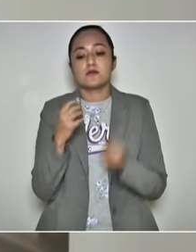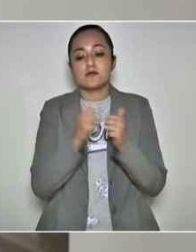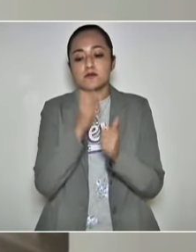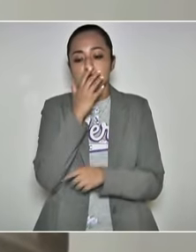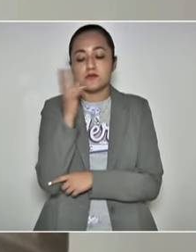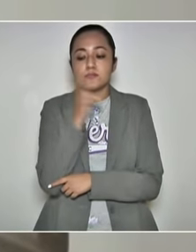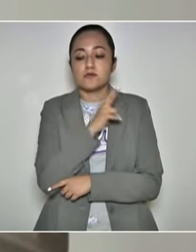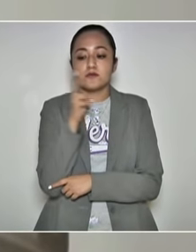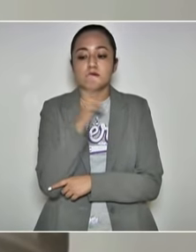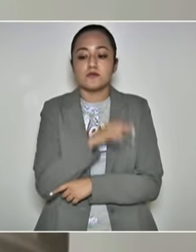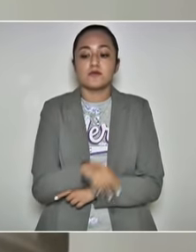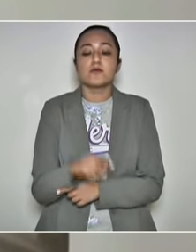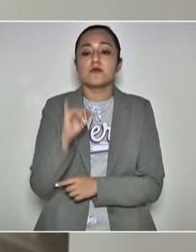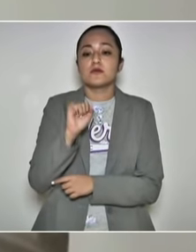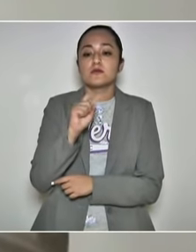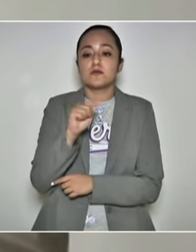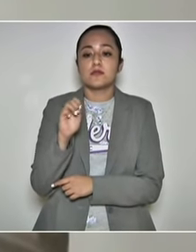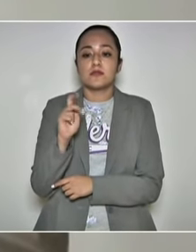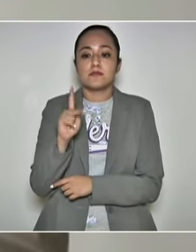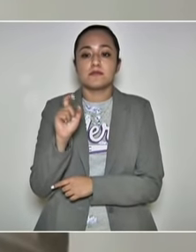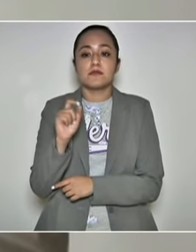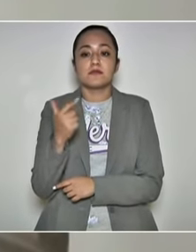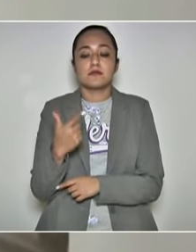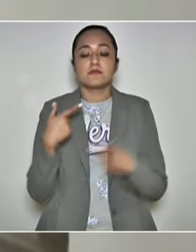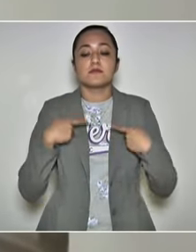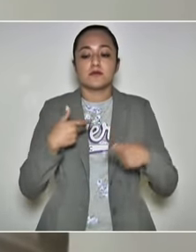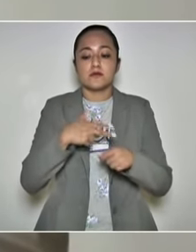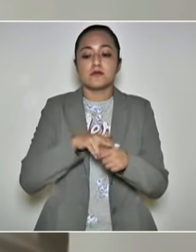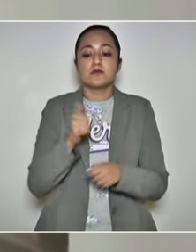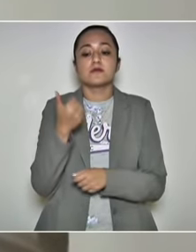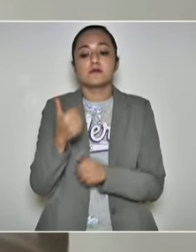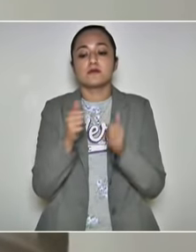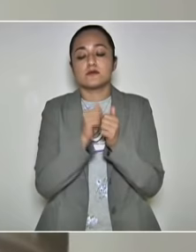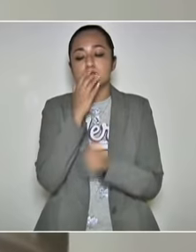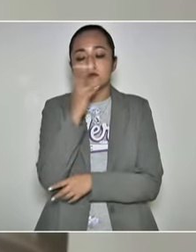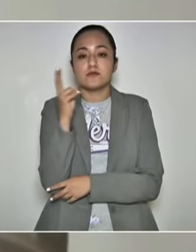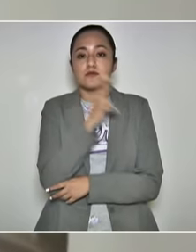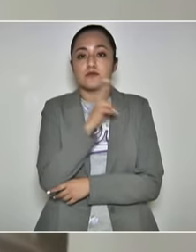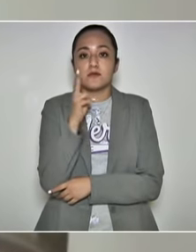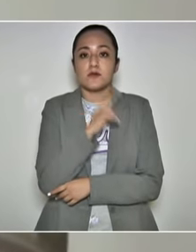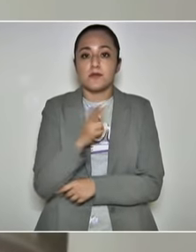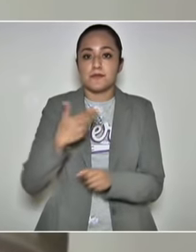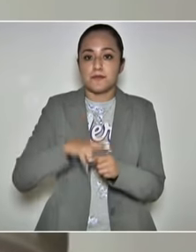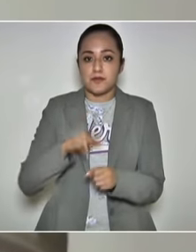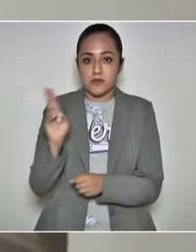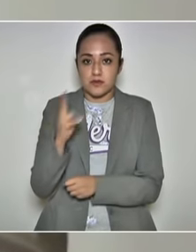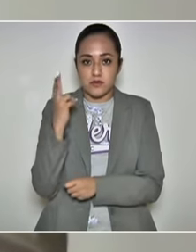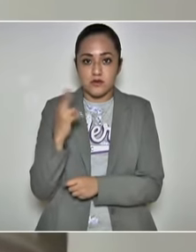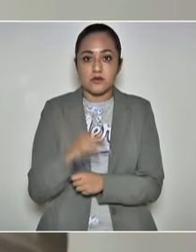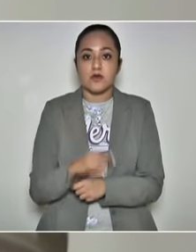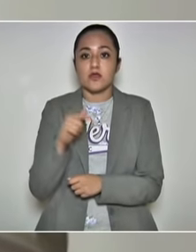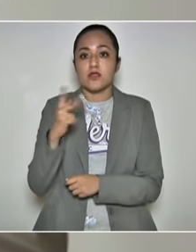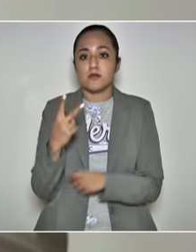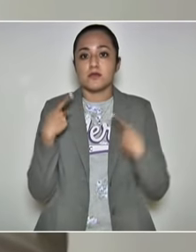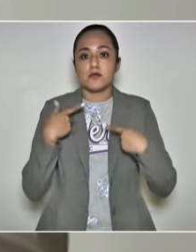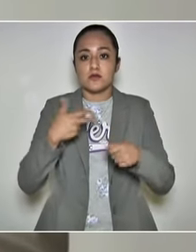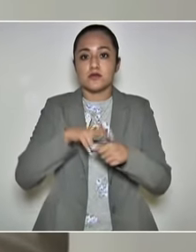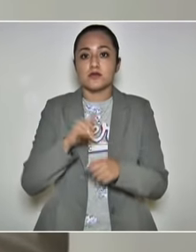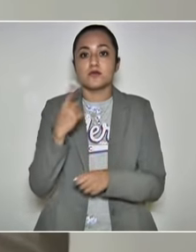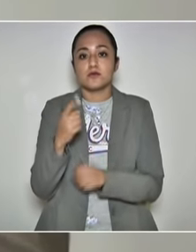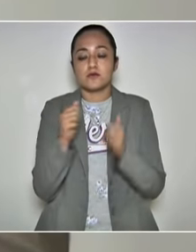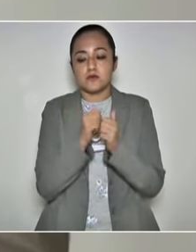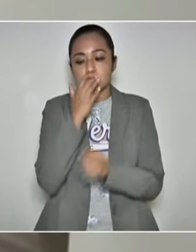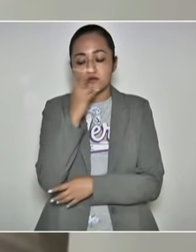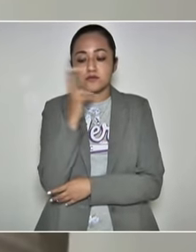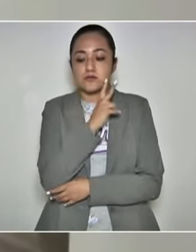ventilación asistida. ISTE, 27 pacientes, 6 con ventilación asistida. Hospital universitario, 2 pacientes, 1